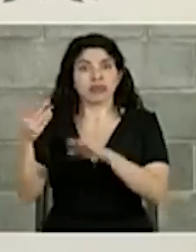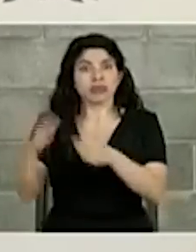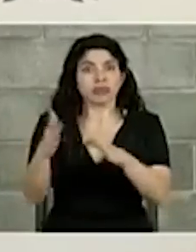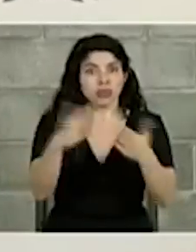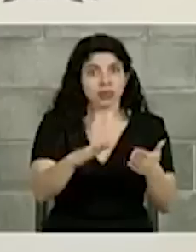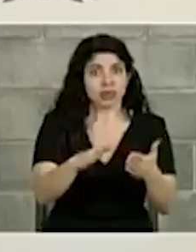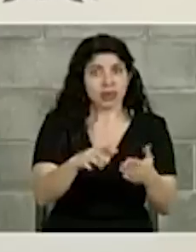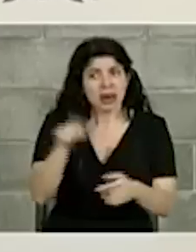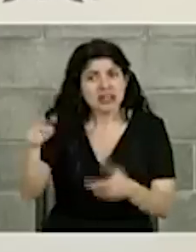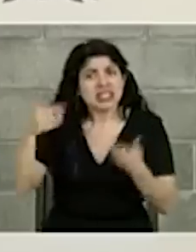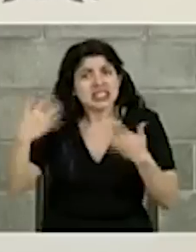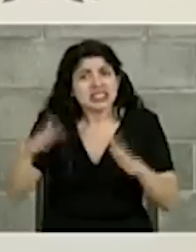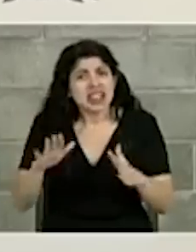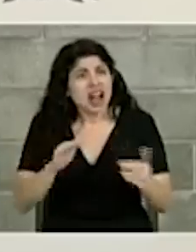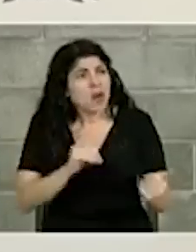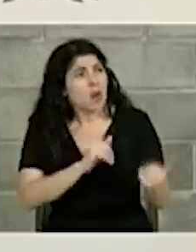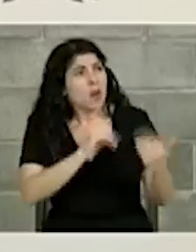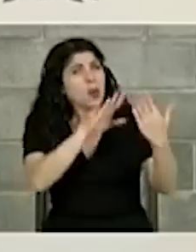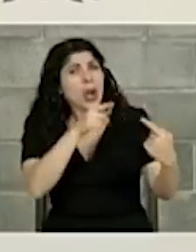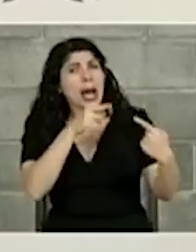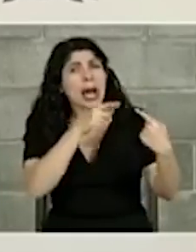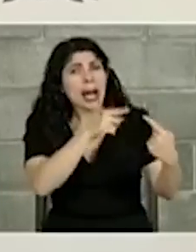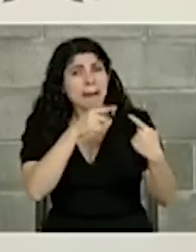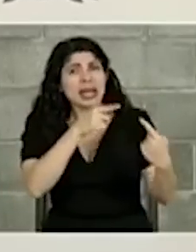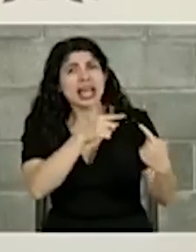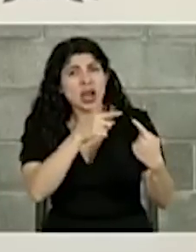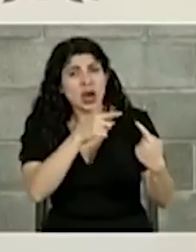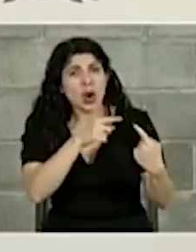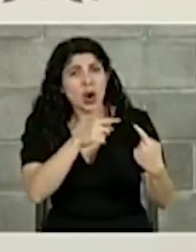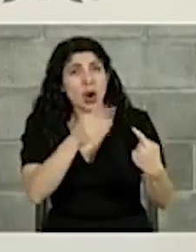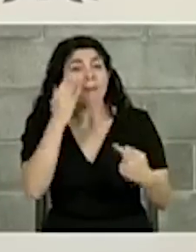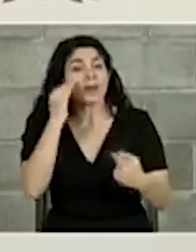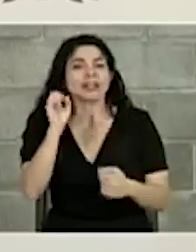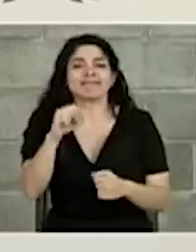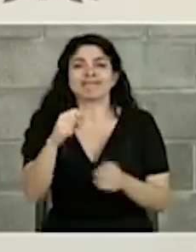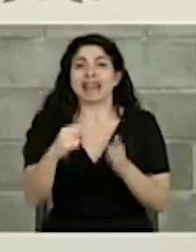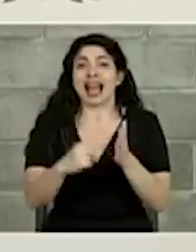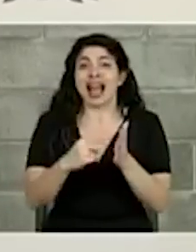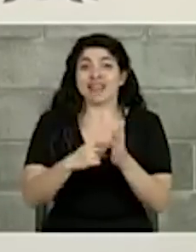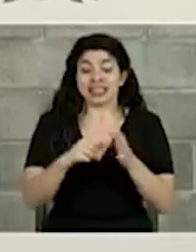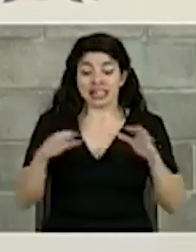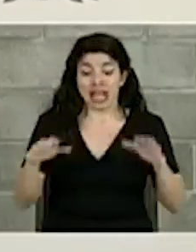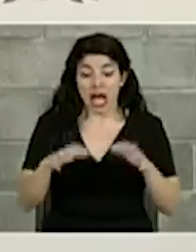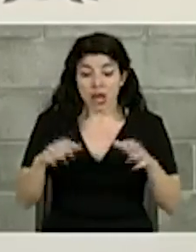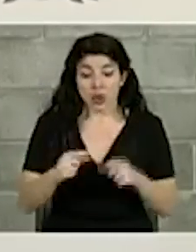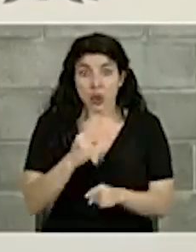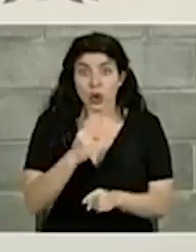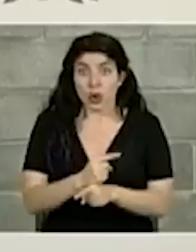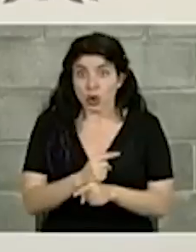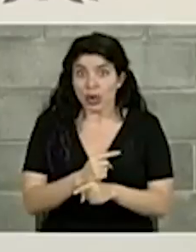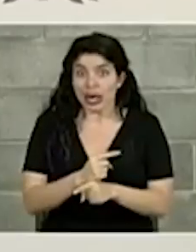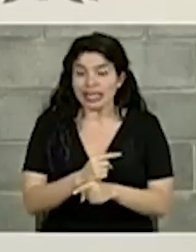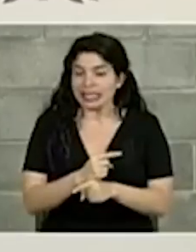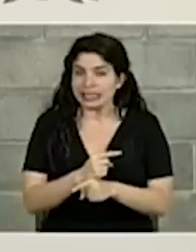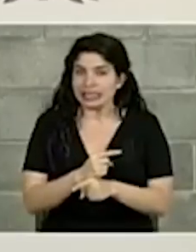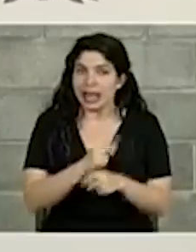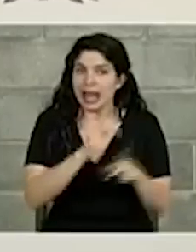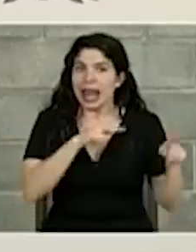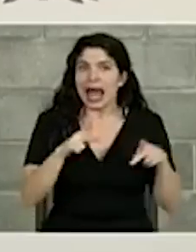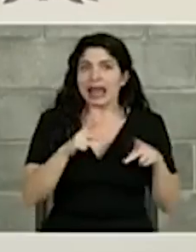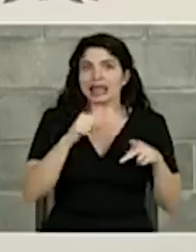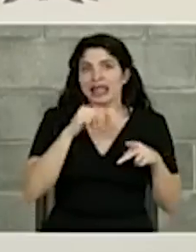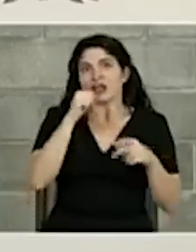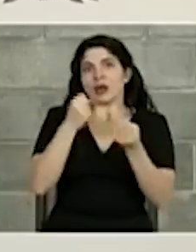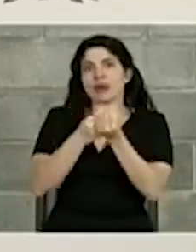después de haber enfrentado al enemigo porque si a veces hacer lo correcto no es lo más aplaudido